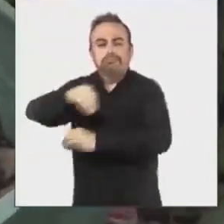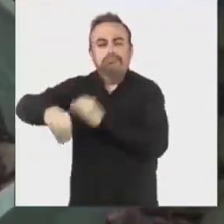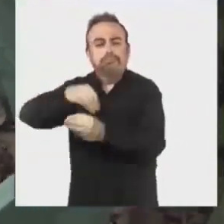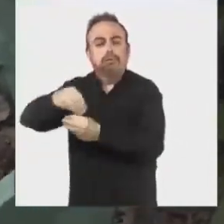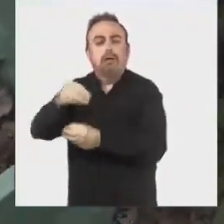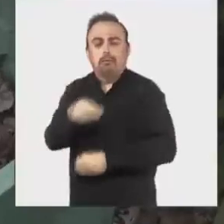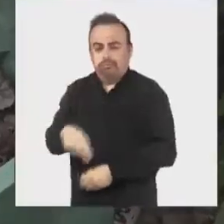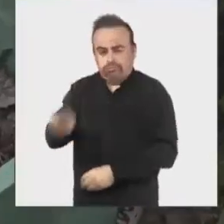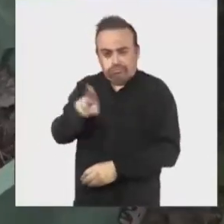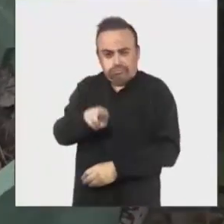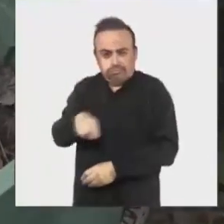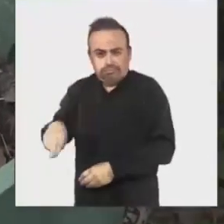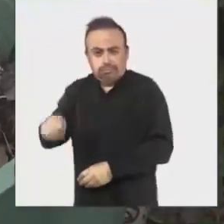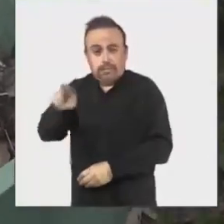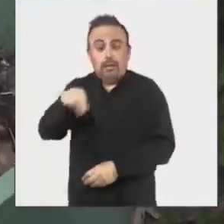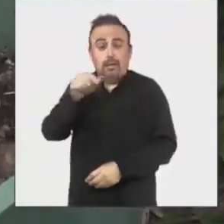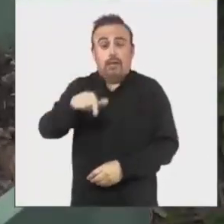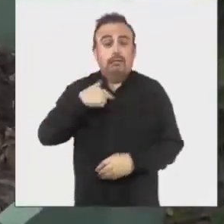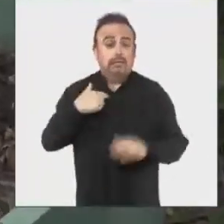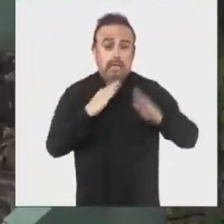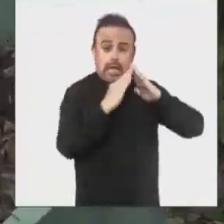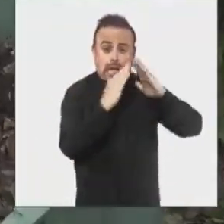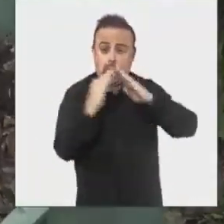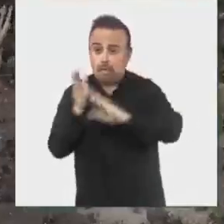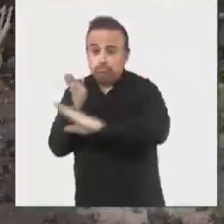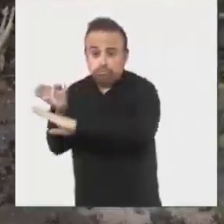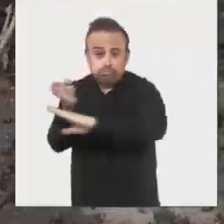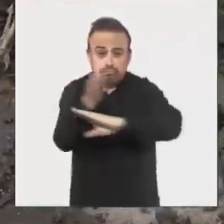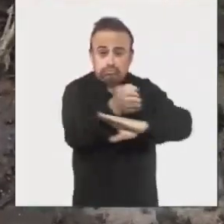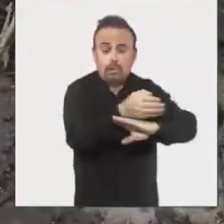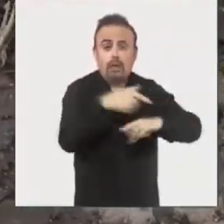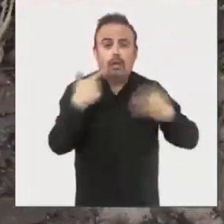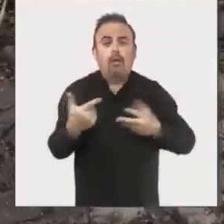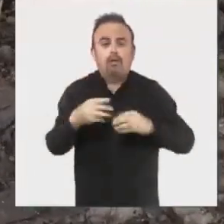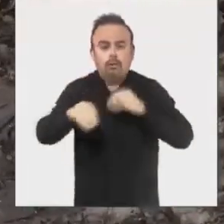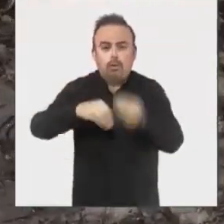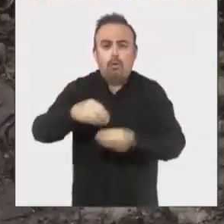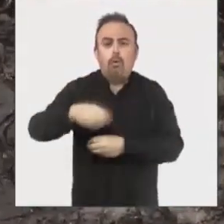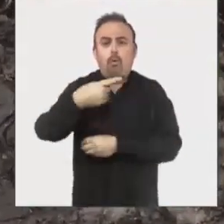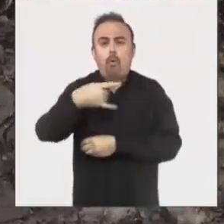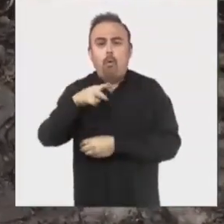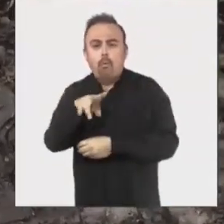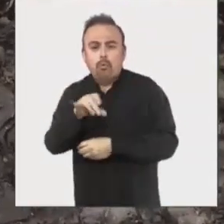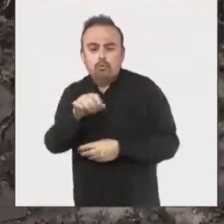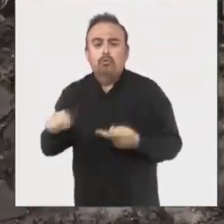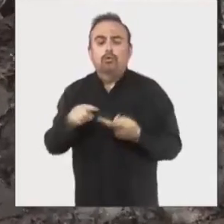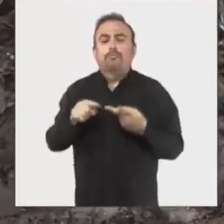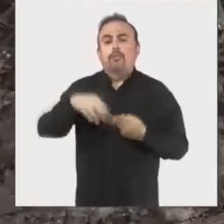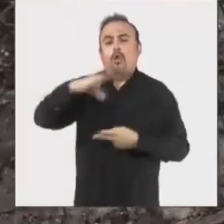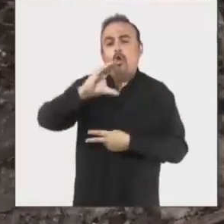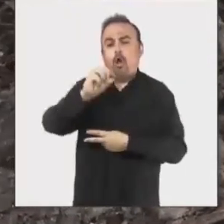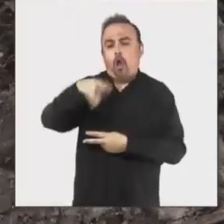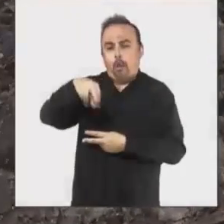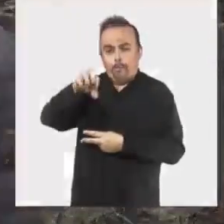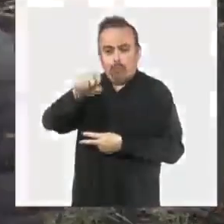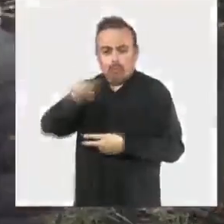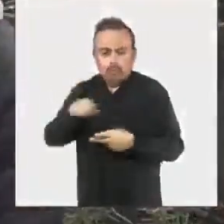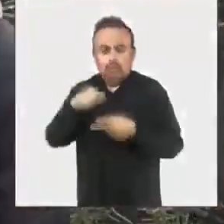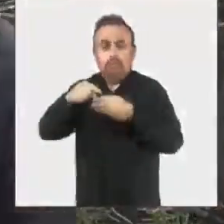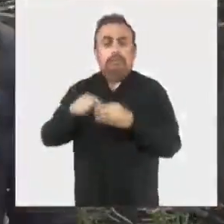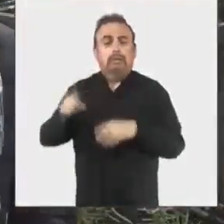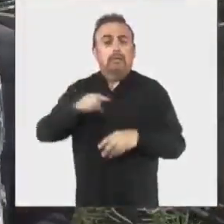con el compostaje domiciliario se va generando humus o se va generando compost y después se decidió